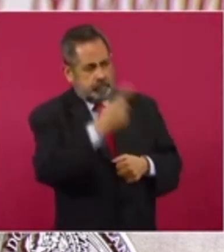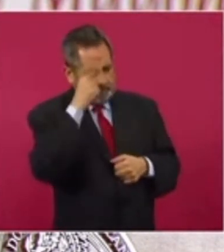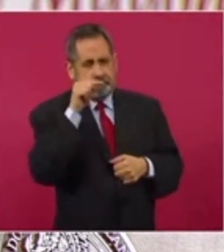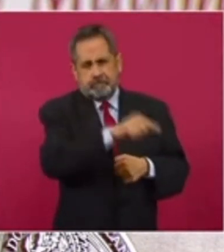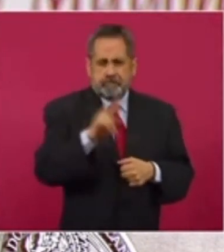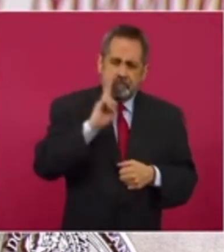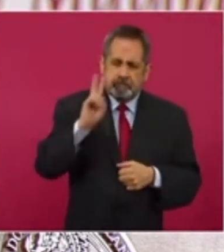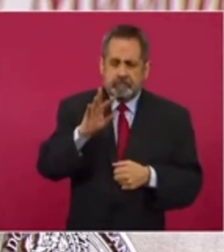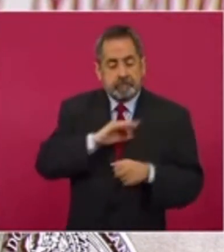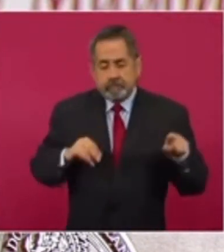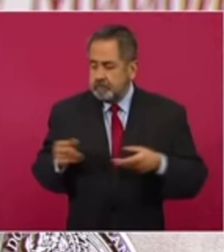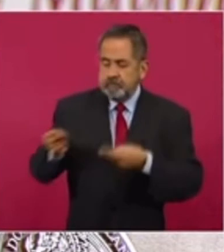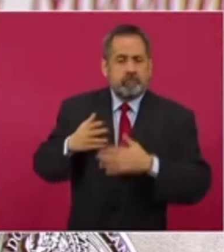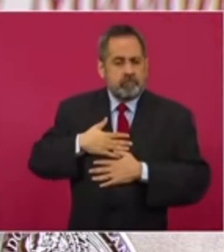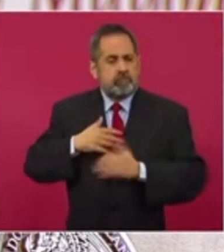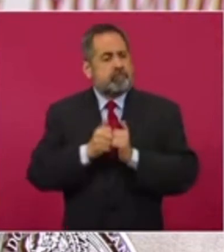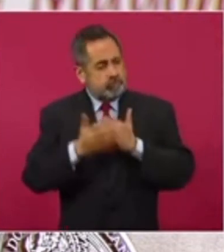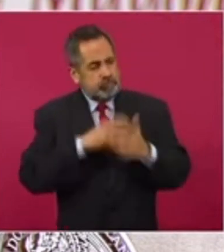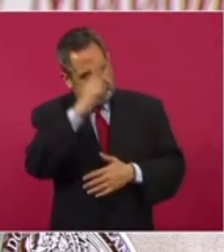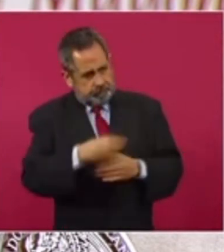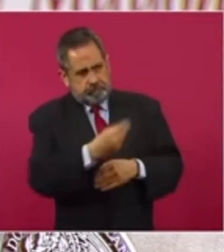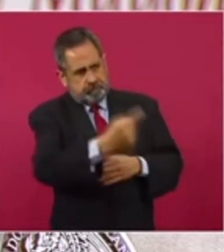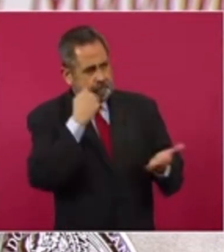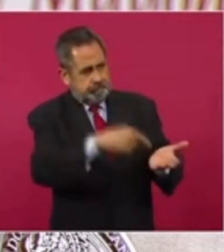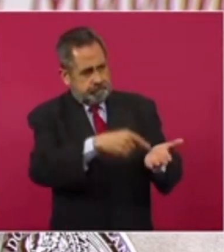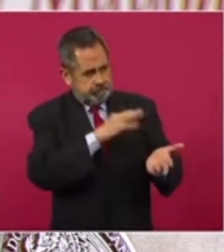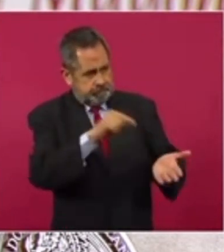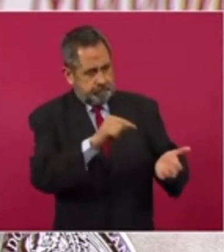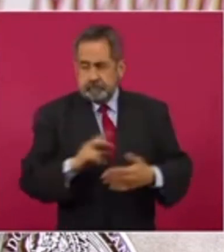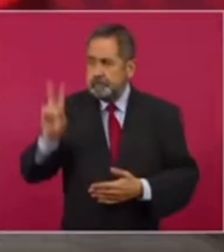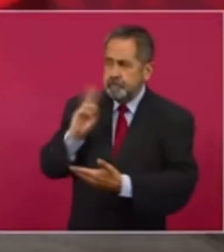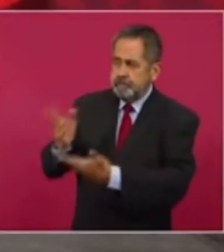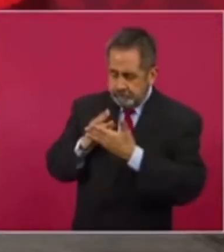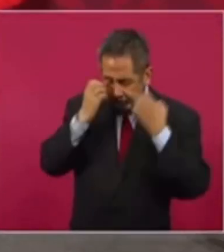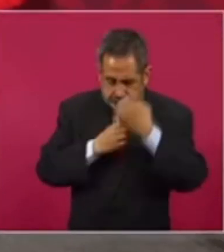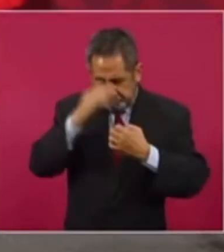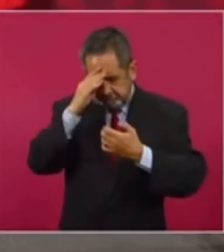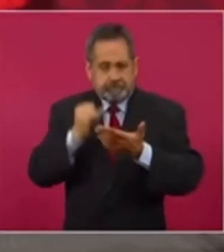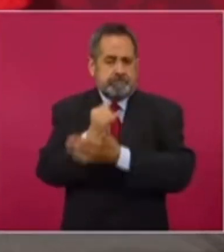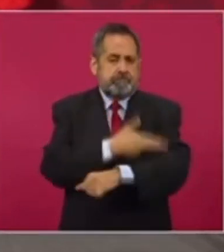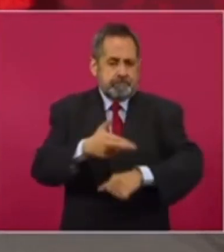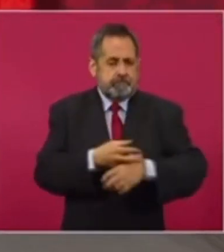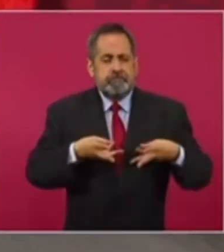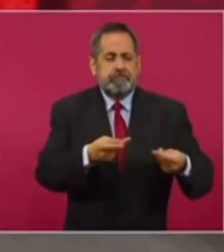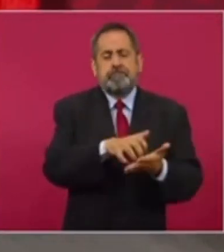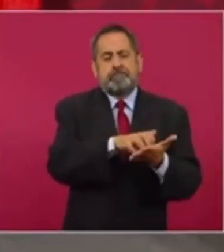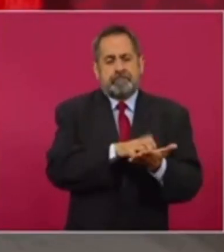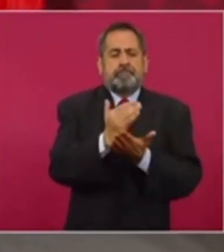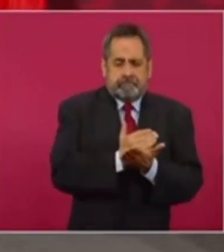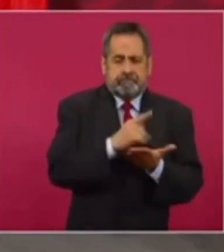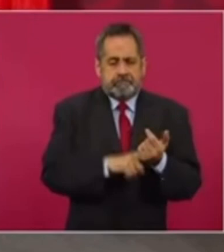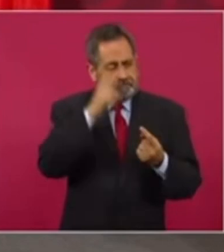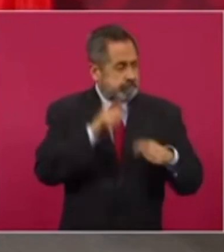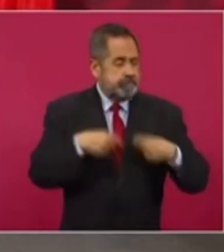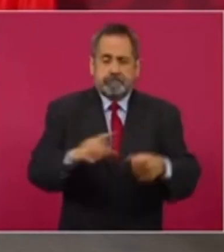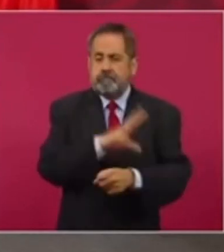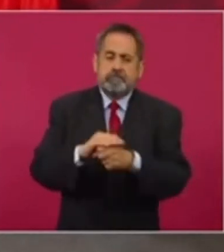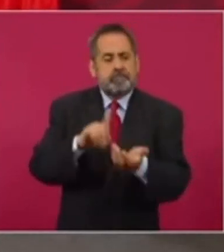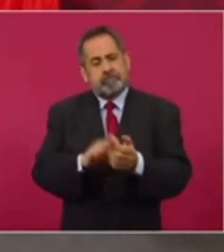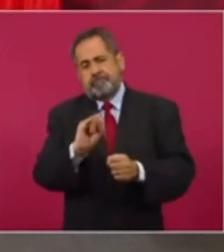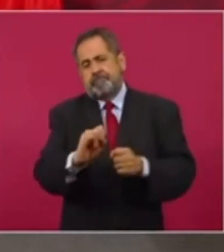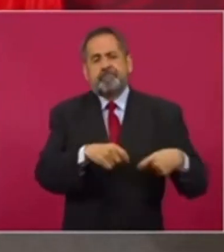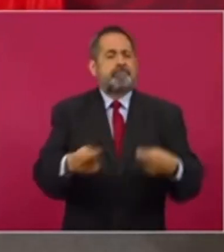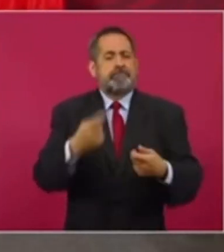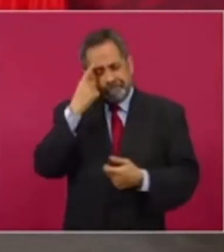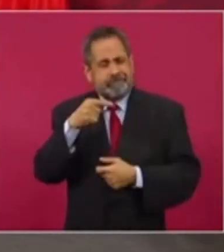para que de manera, nosotros lo hacemos de manera respetuosa, pues ellos puedan revisar el ejercicio y tomar las medidas de austeridad relativas a garantizar la totalidad,